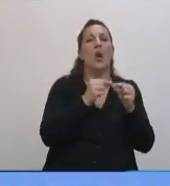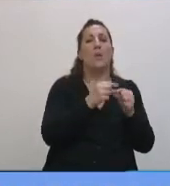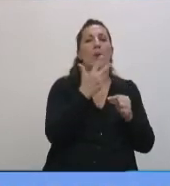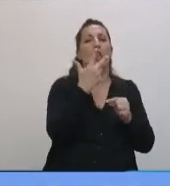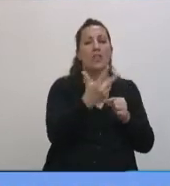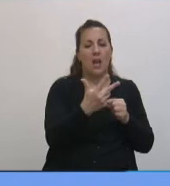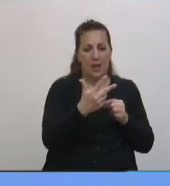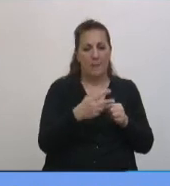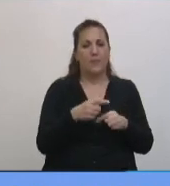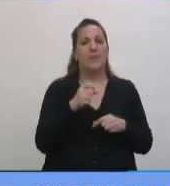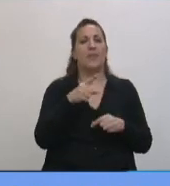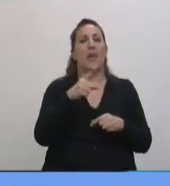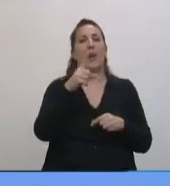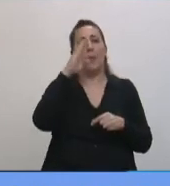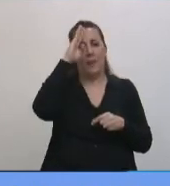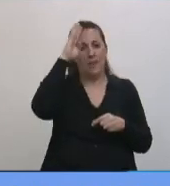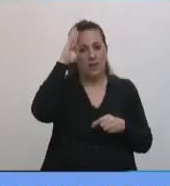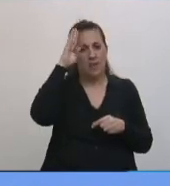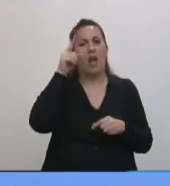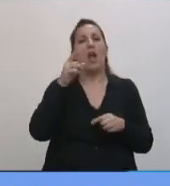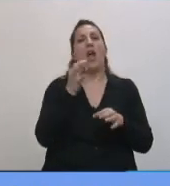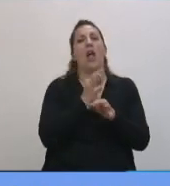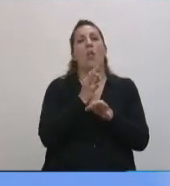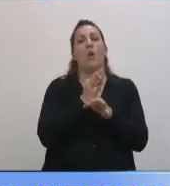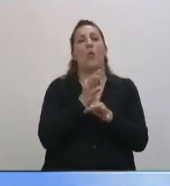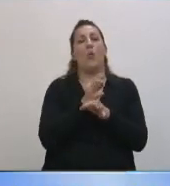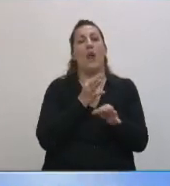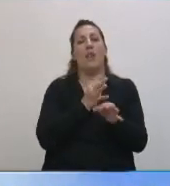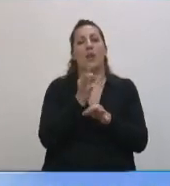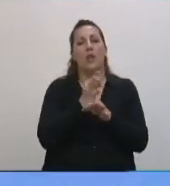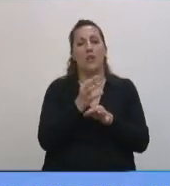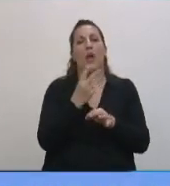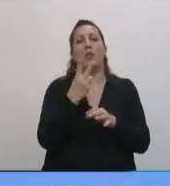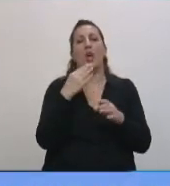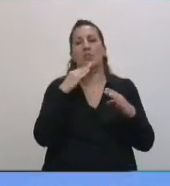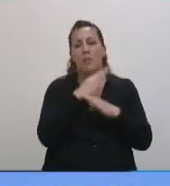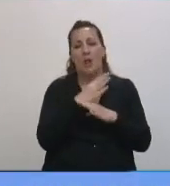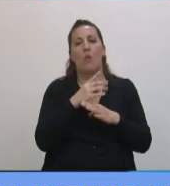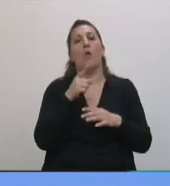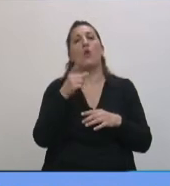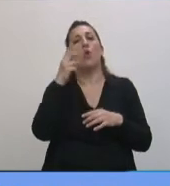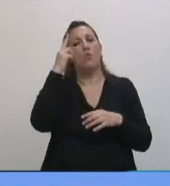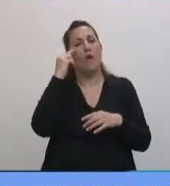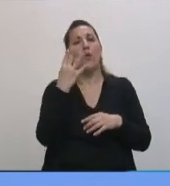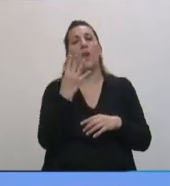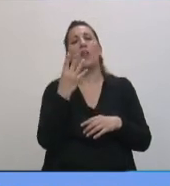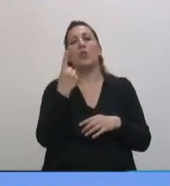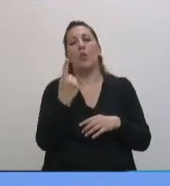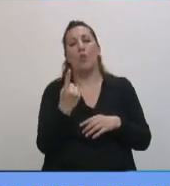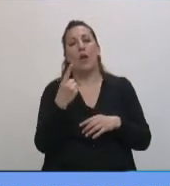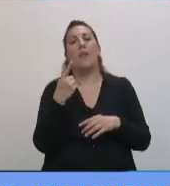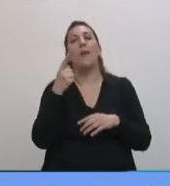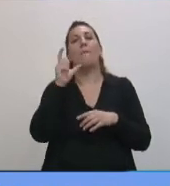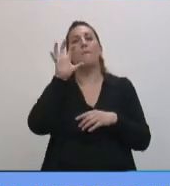Politécnico de Berazategui, la Escuela de Educación Intercultural Bilingüe 941 de Puerto Iguazú, de la Provincia de